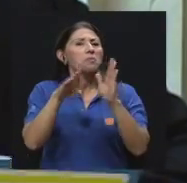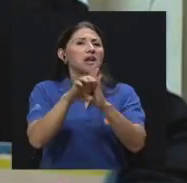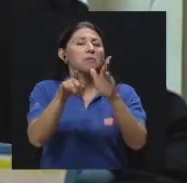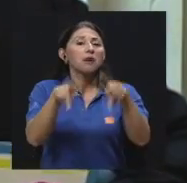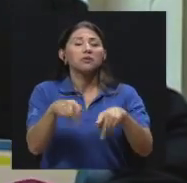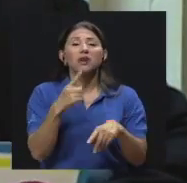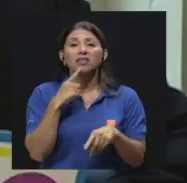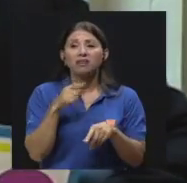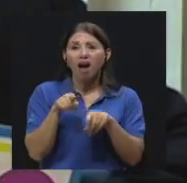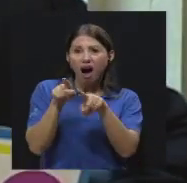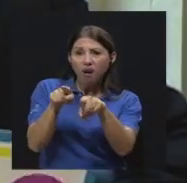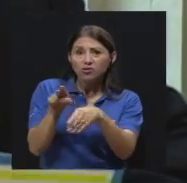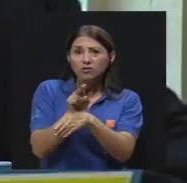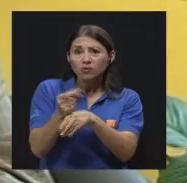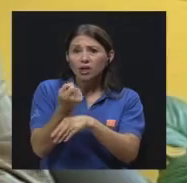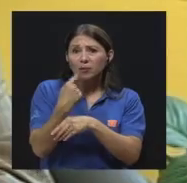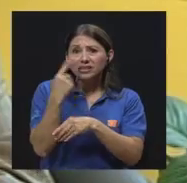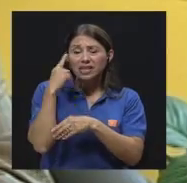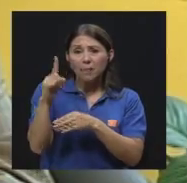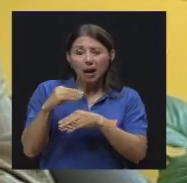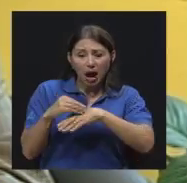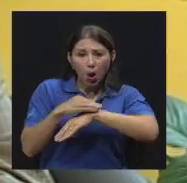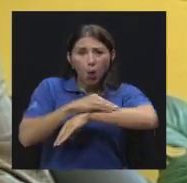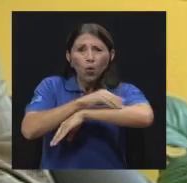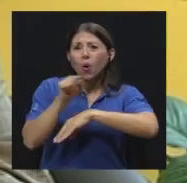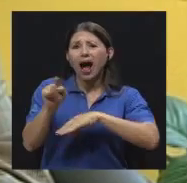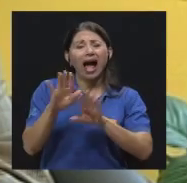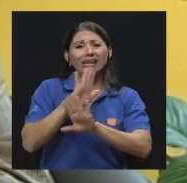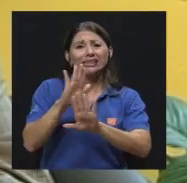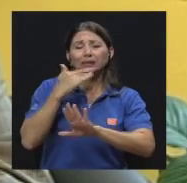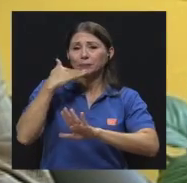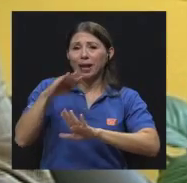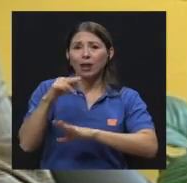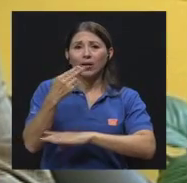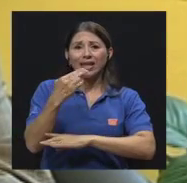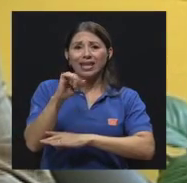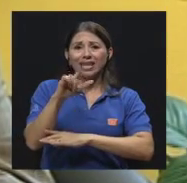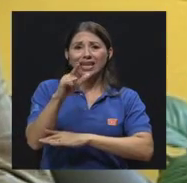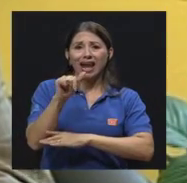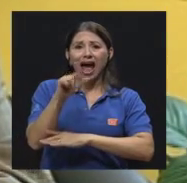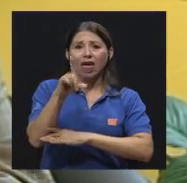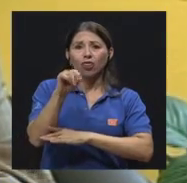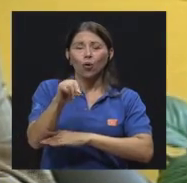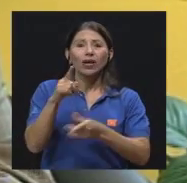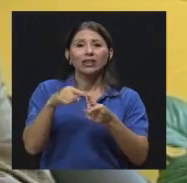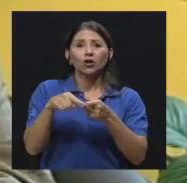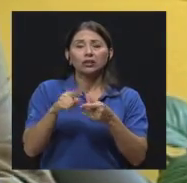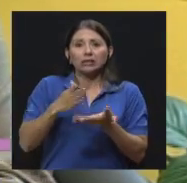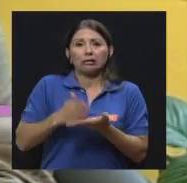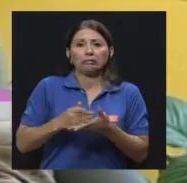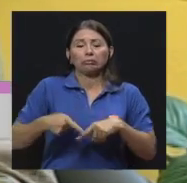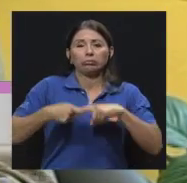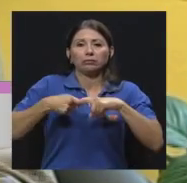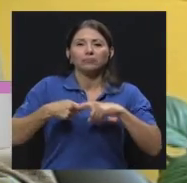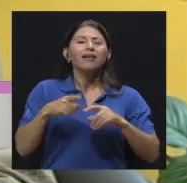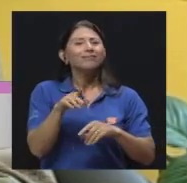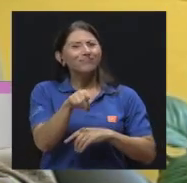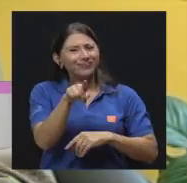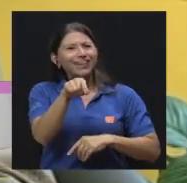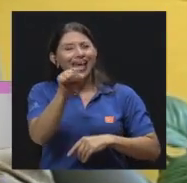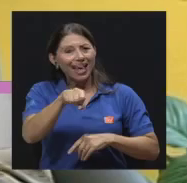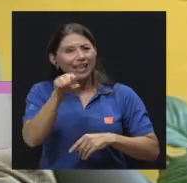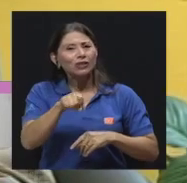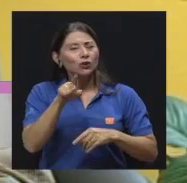para un hongo así, eso le va a dañar el hígado y muchas veces dejan de tomar el medicamento. Sí, eso se creó el mito, bueno, muchas de estas son